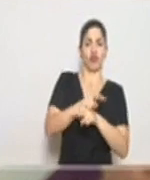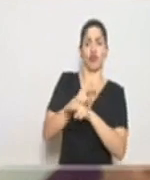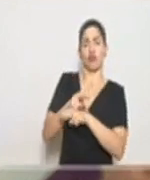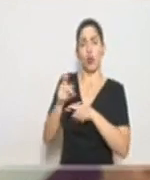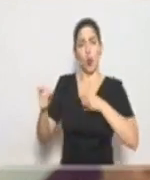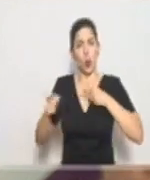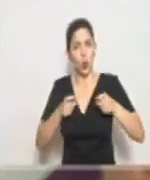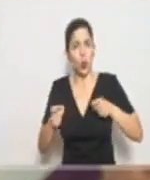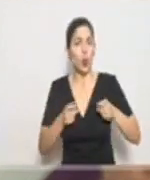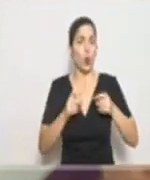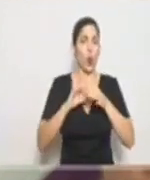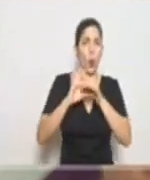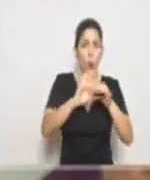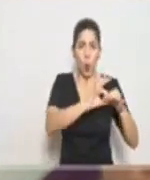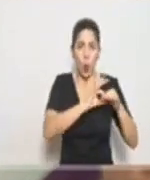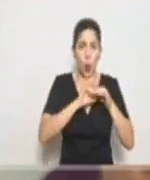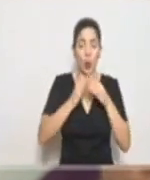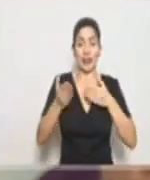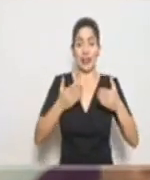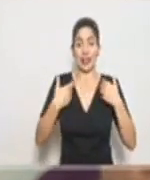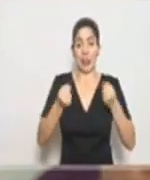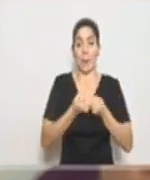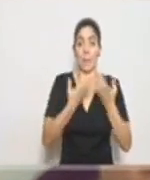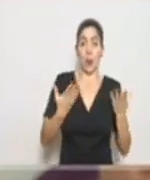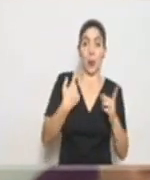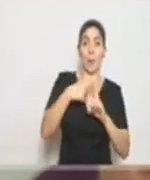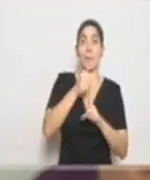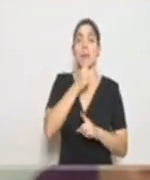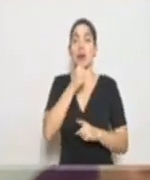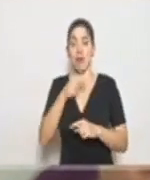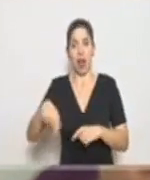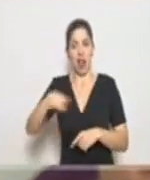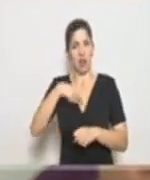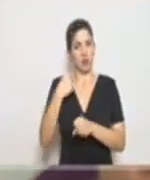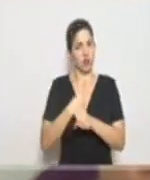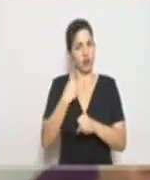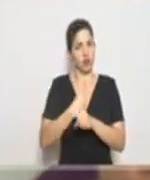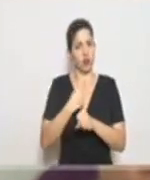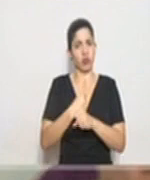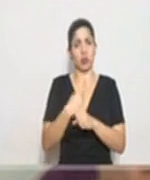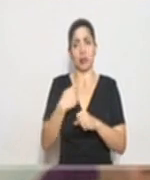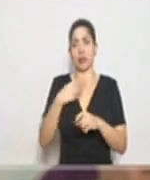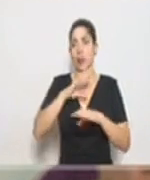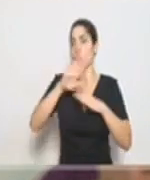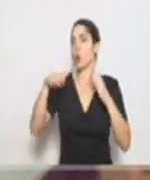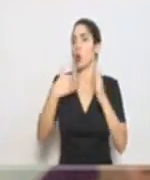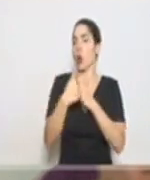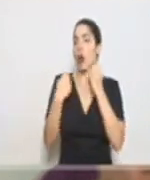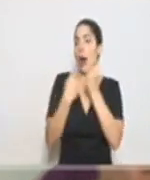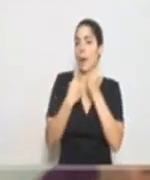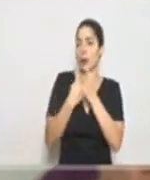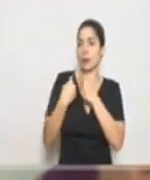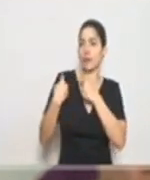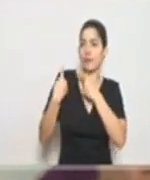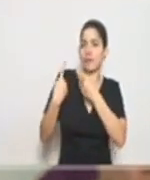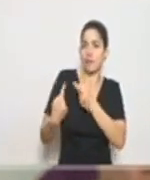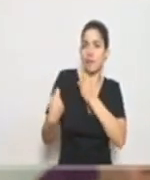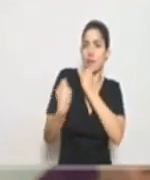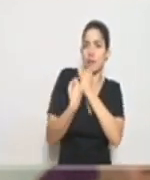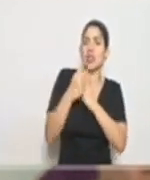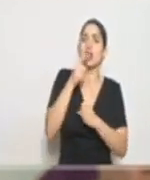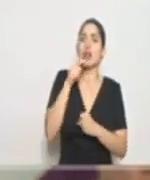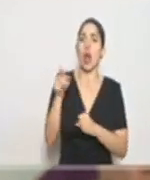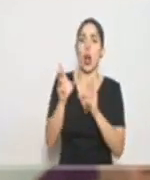control y de coordinación con los servicios de salud públicos y privados y demás, todo el apoyo que hemos venido trabajando también con la